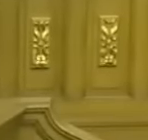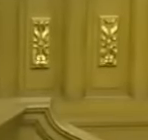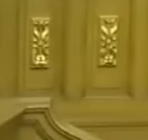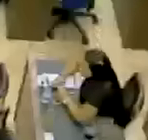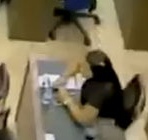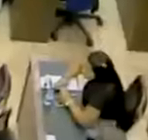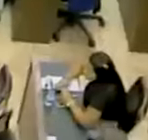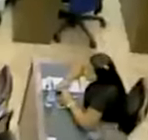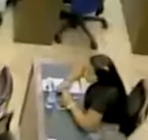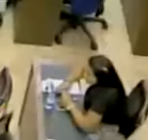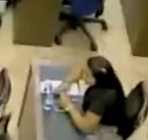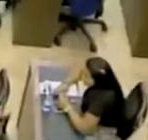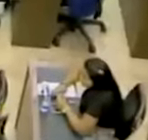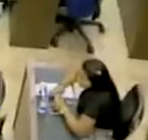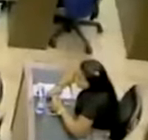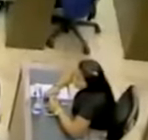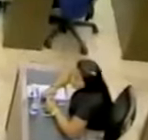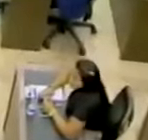Micrófono para el diputado, por favor.